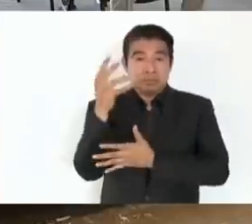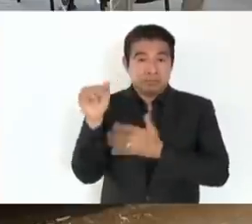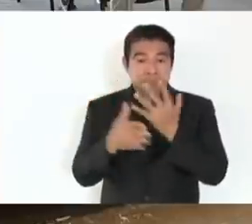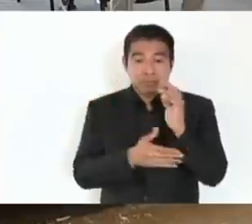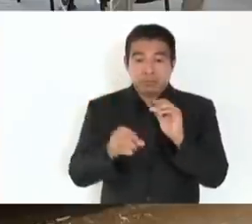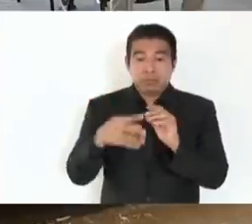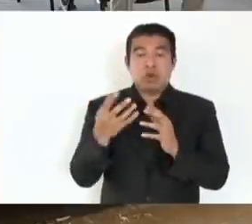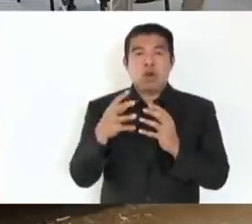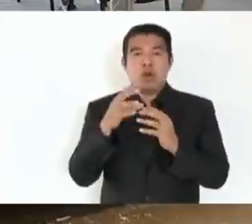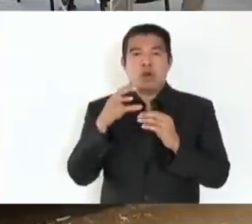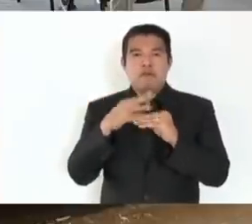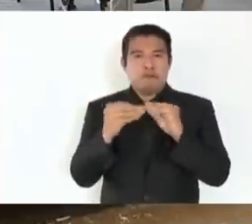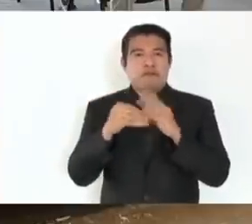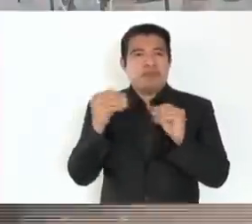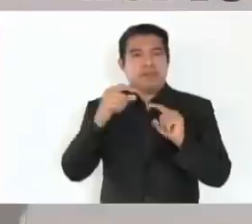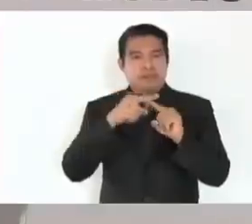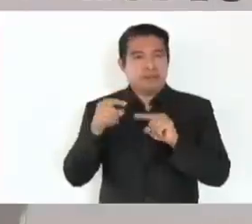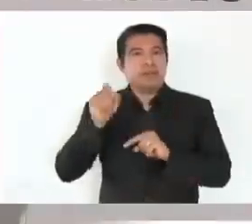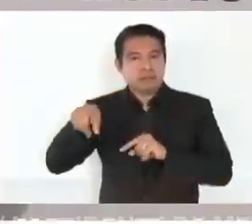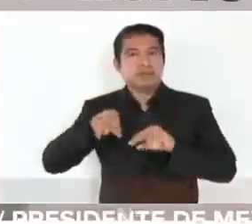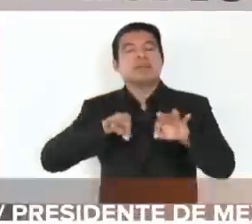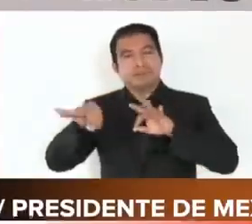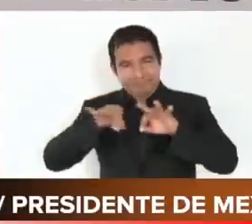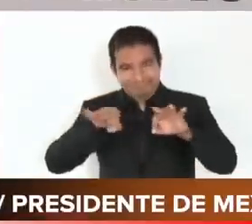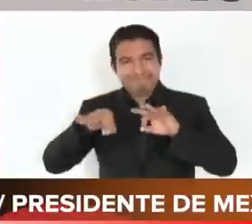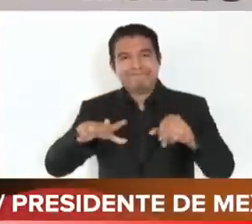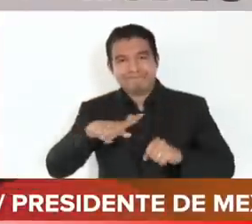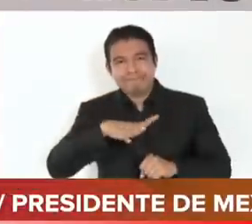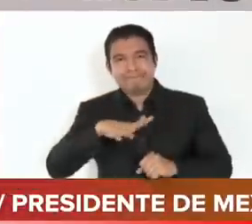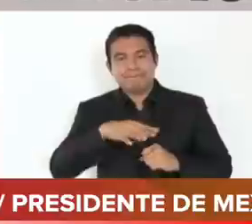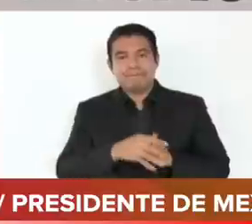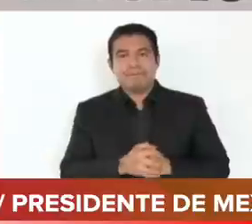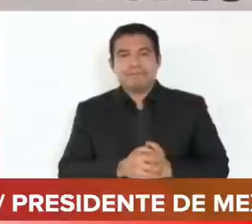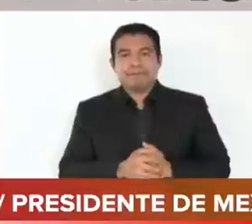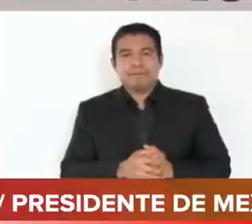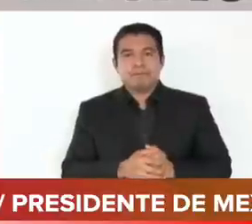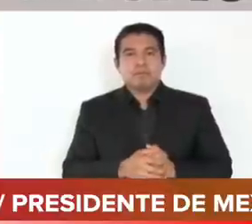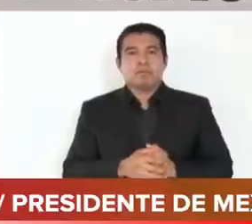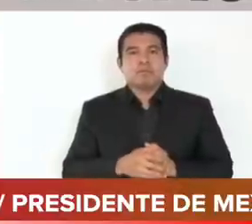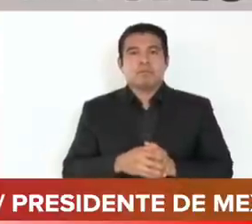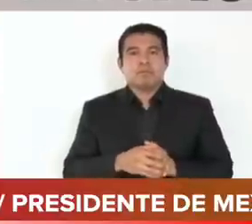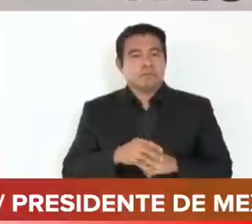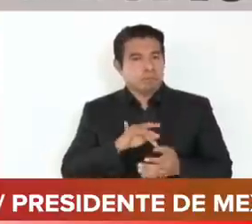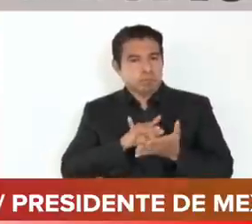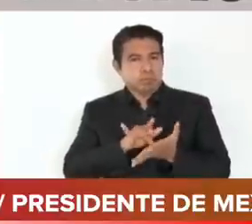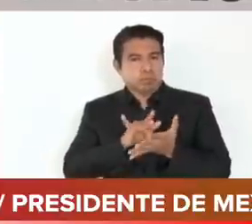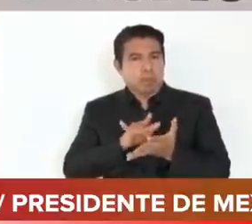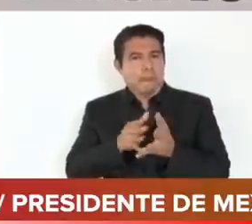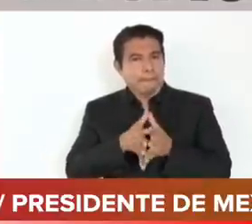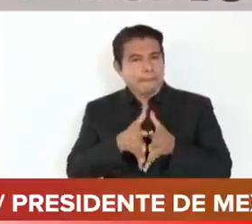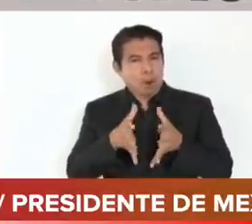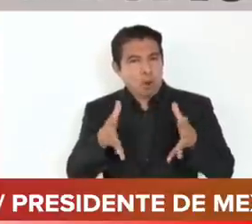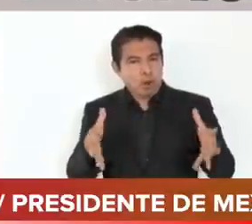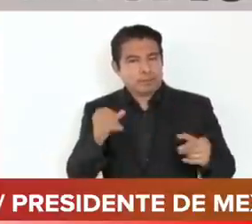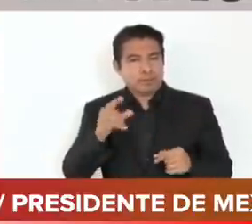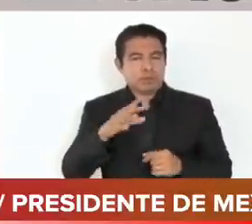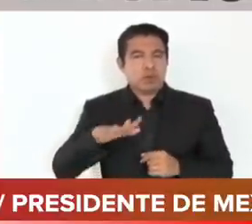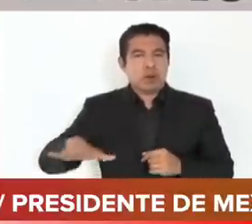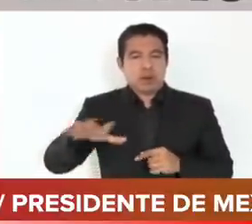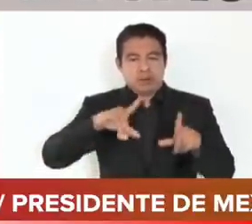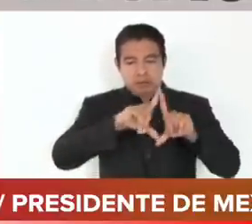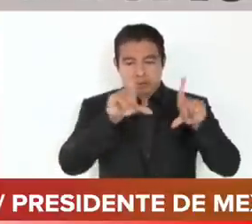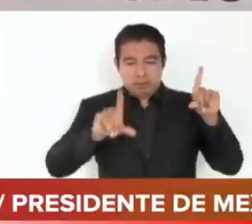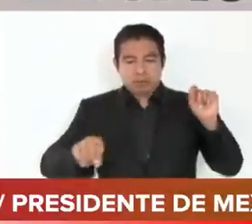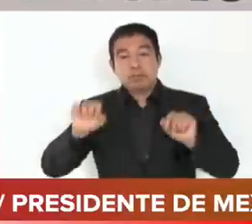mencioné, y vamos a seguir impulsando el desarrollo del sureste.